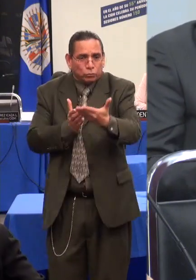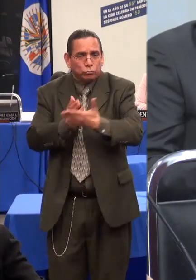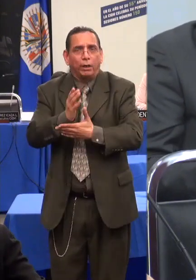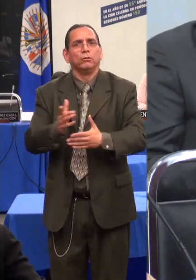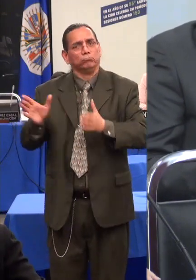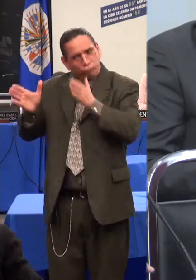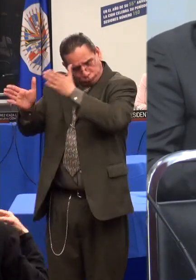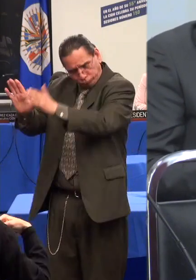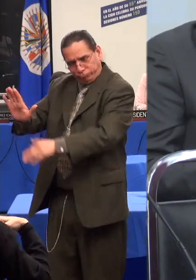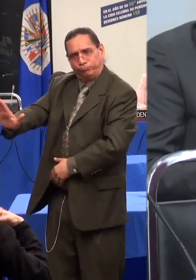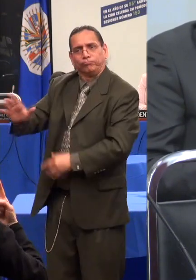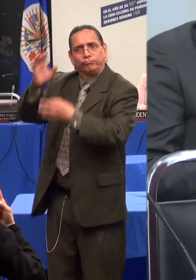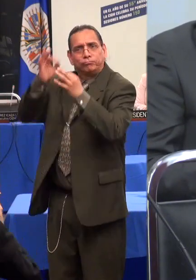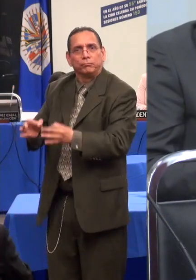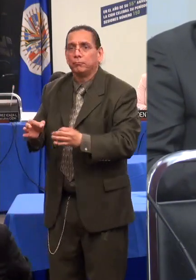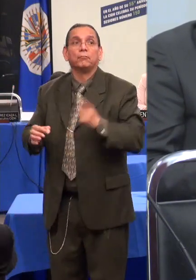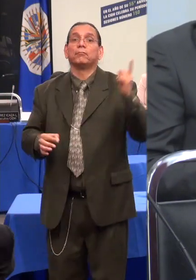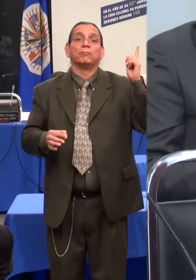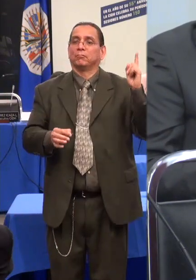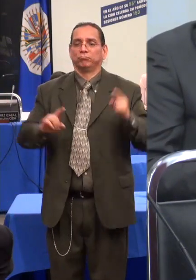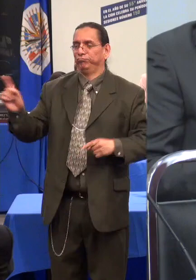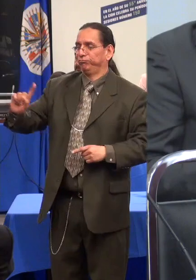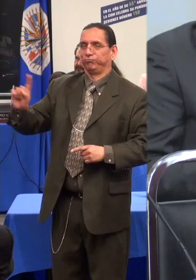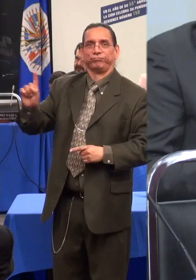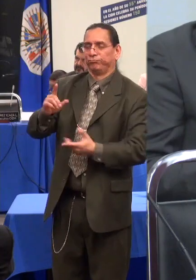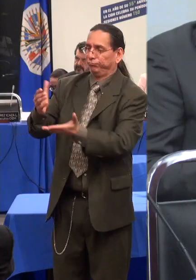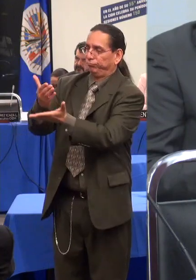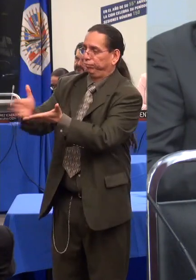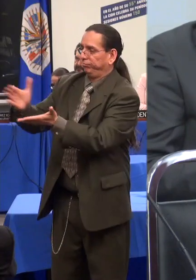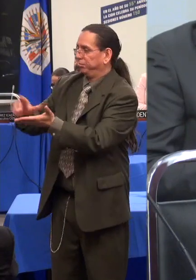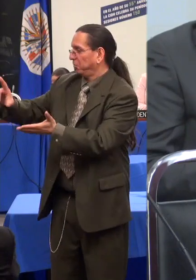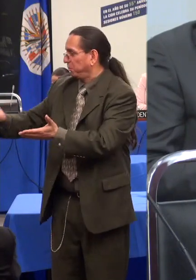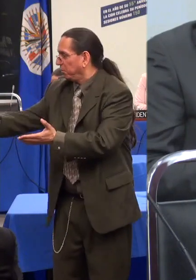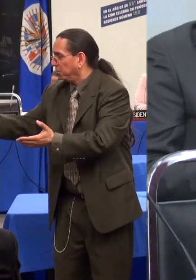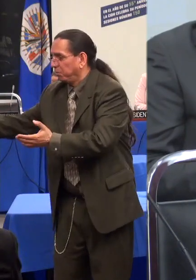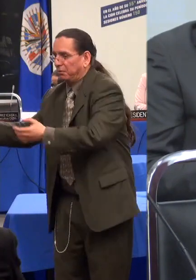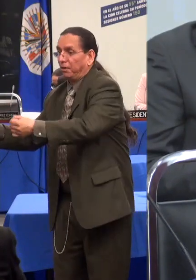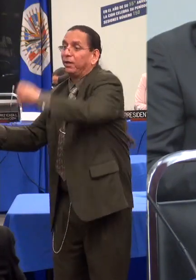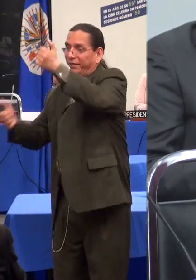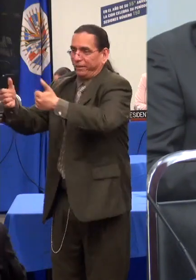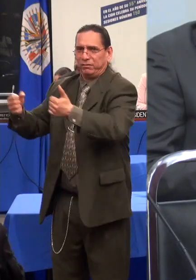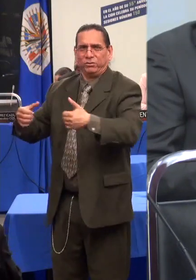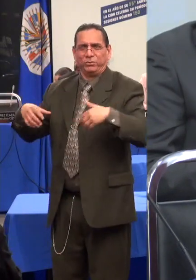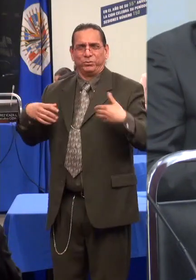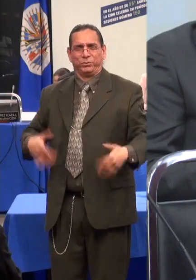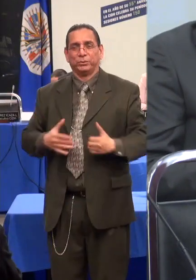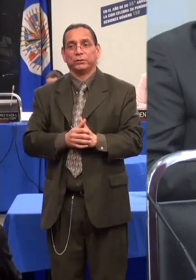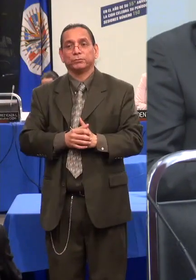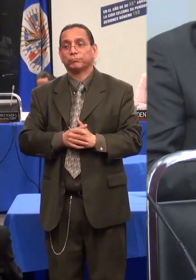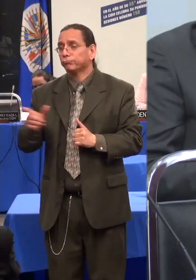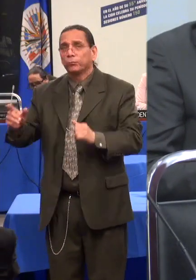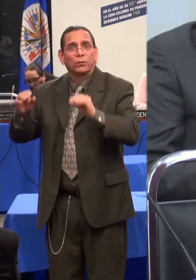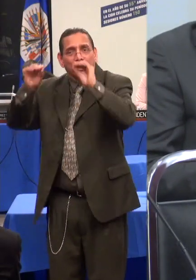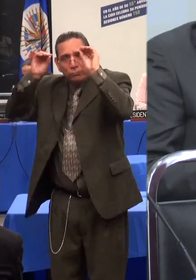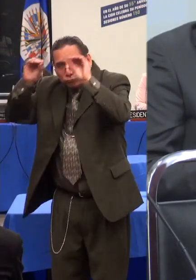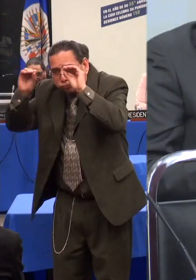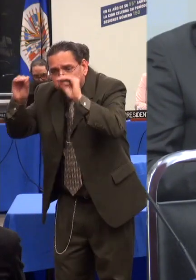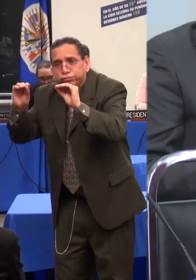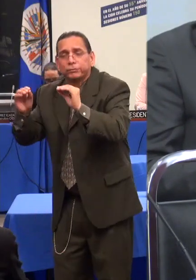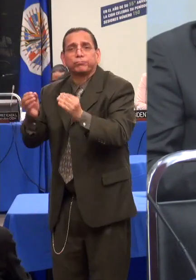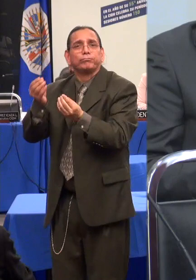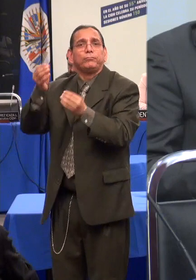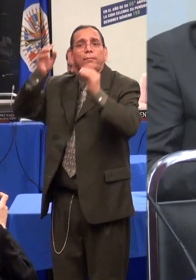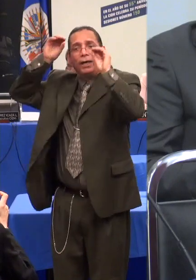La información y la educación en materia sexual y reproductiva para las personas con discapacidad es virtualmente inexistente.